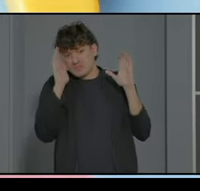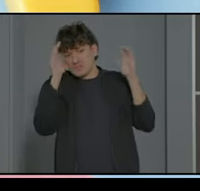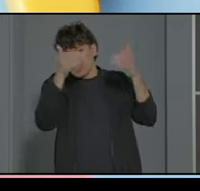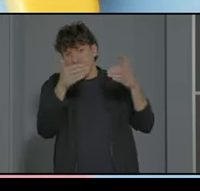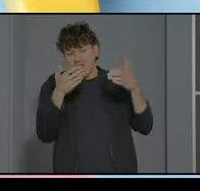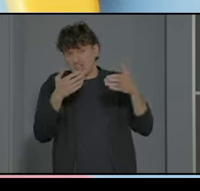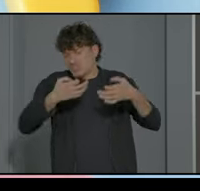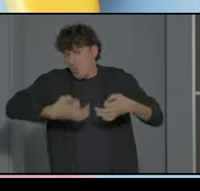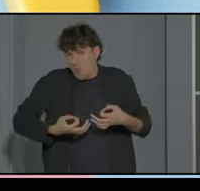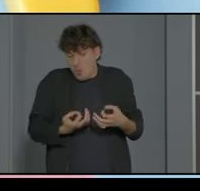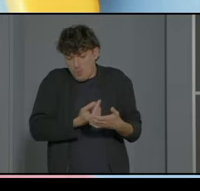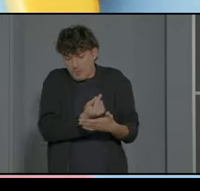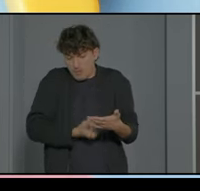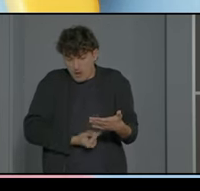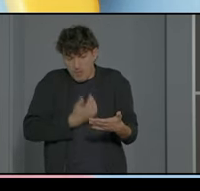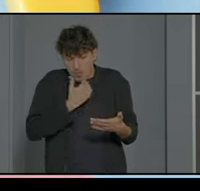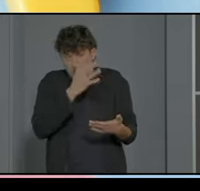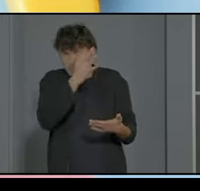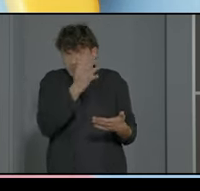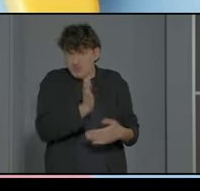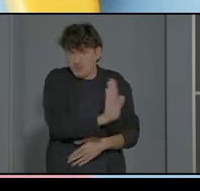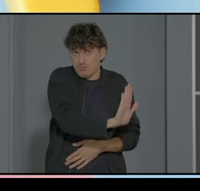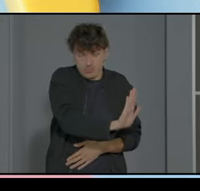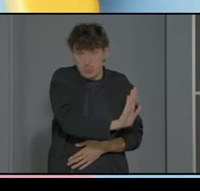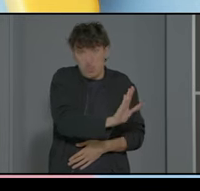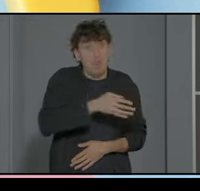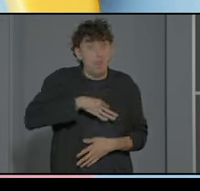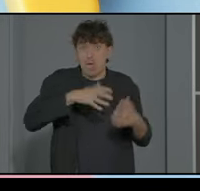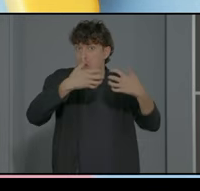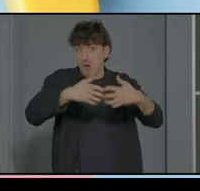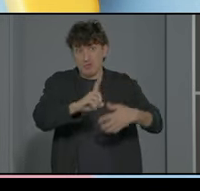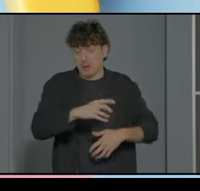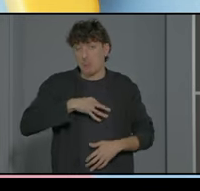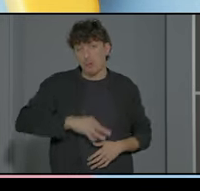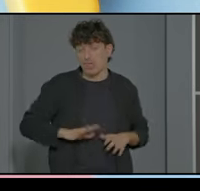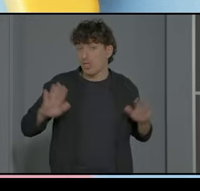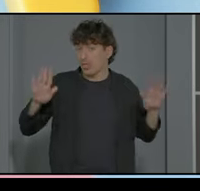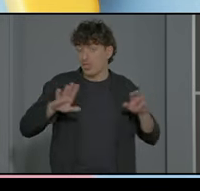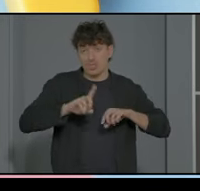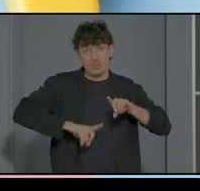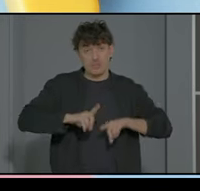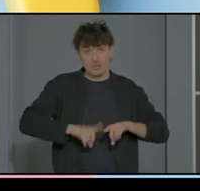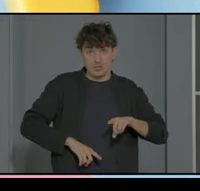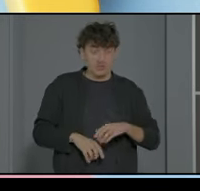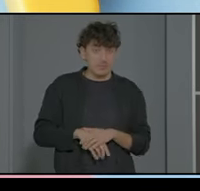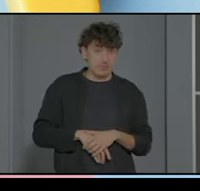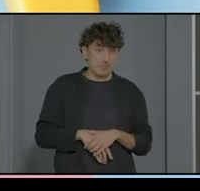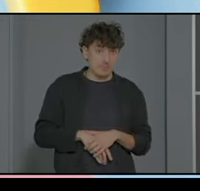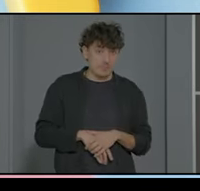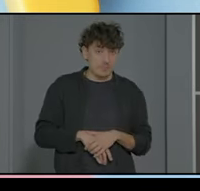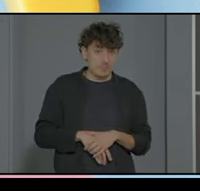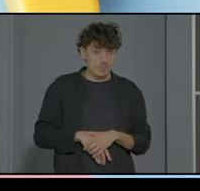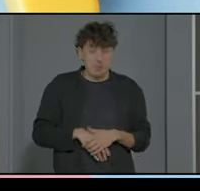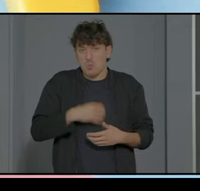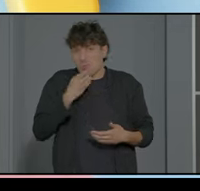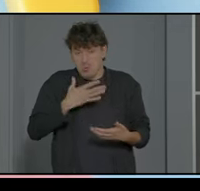pictogramas le vendrán muy bien o no o no a veces las cosas que se repiten demasiado bueno en un papel aguanta